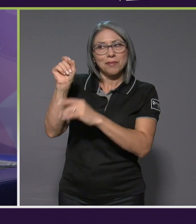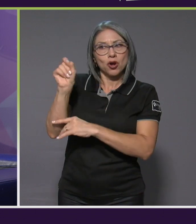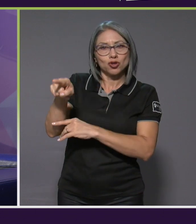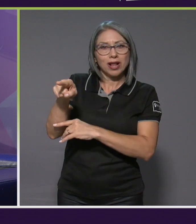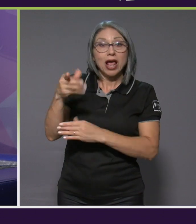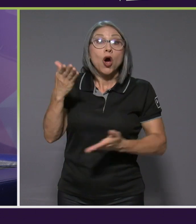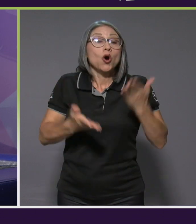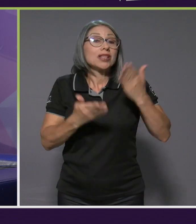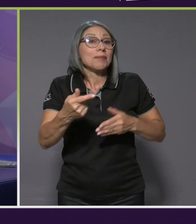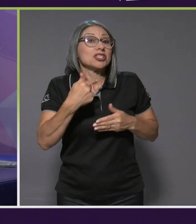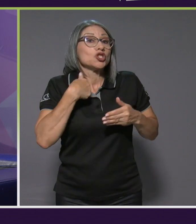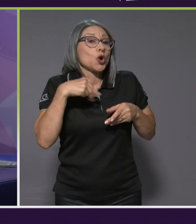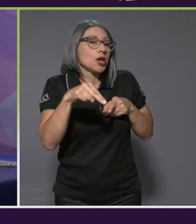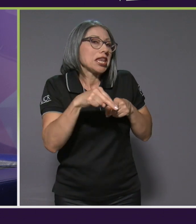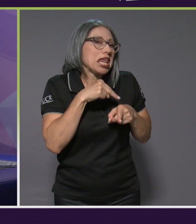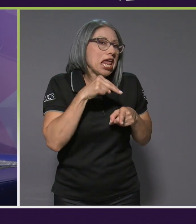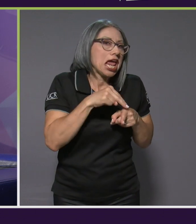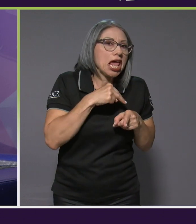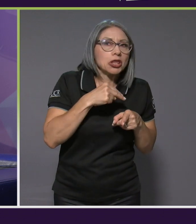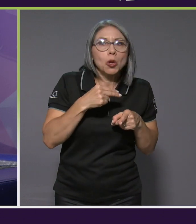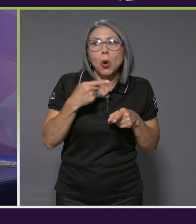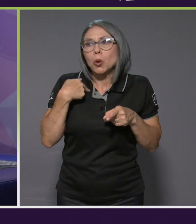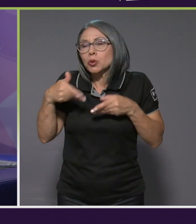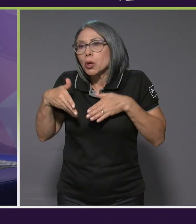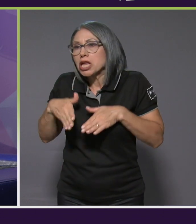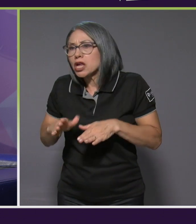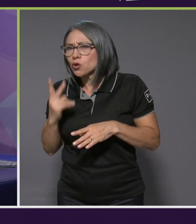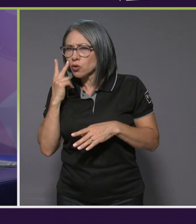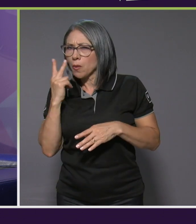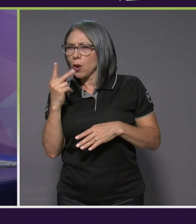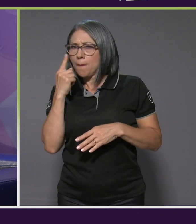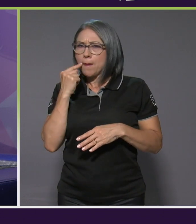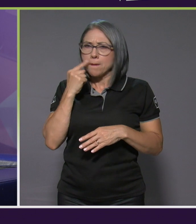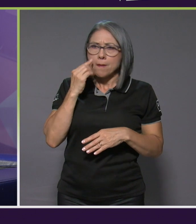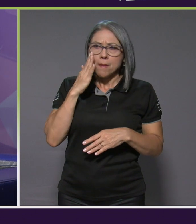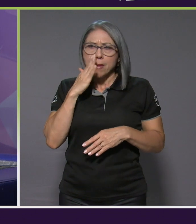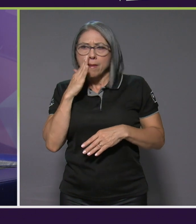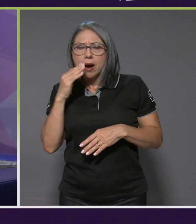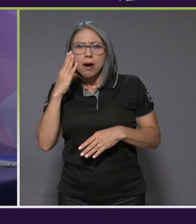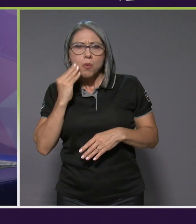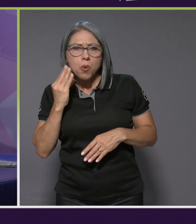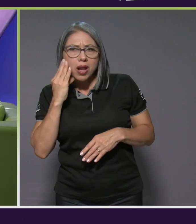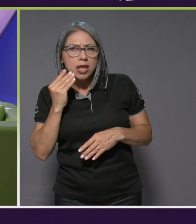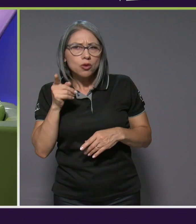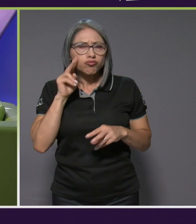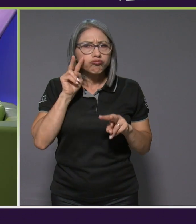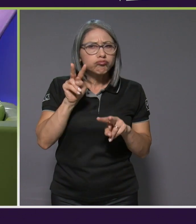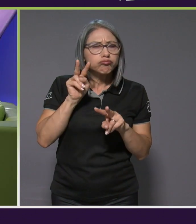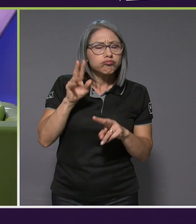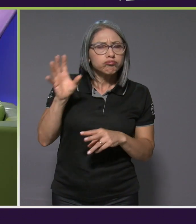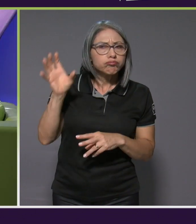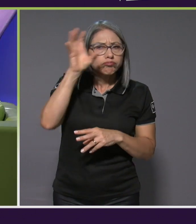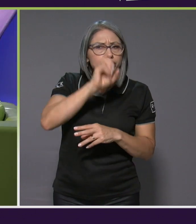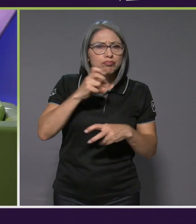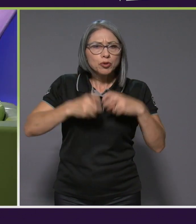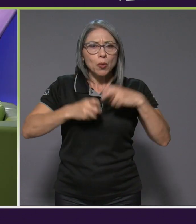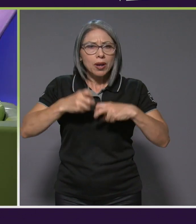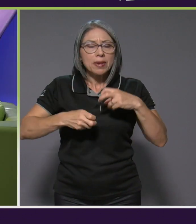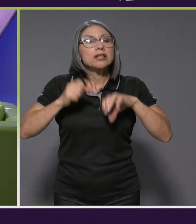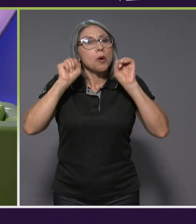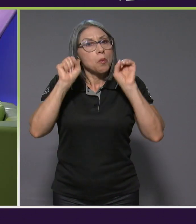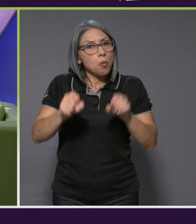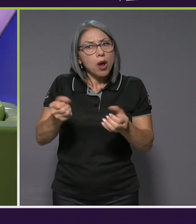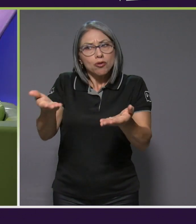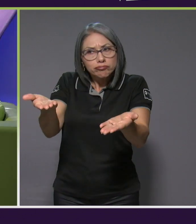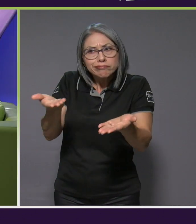nieta, soy el hijo y veo que mi papá, mi abuelito, está teniendo como ciertos problemas, entonces igualmente pues abordarlo y tratarlo